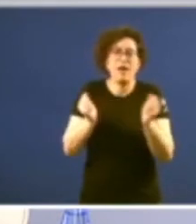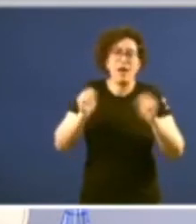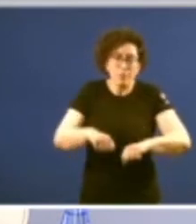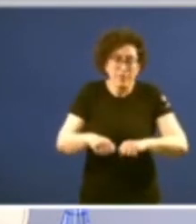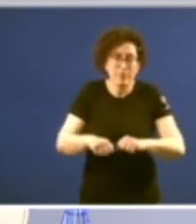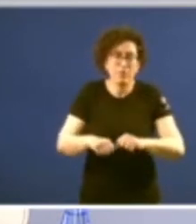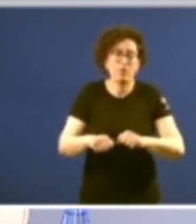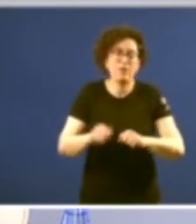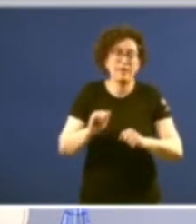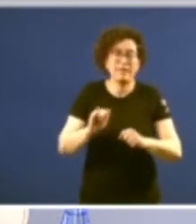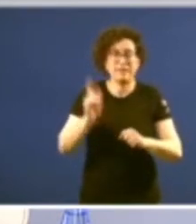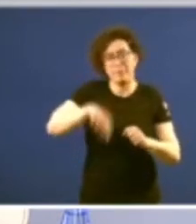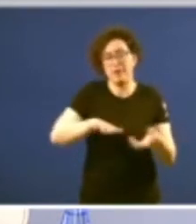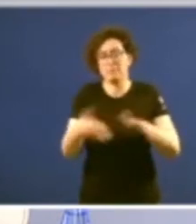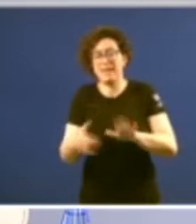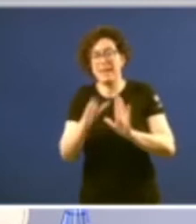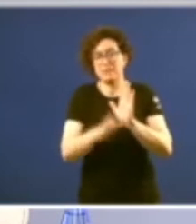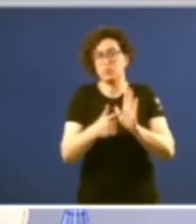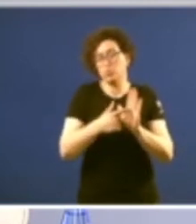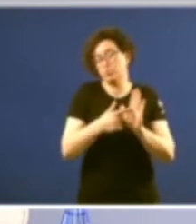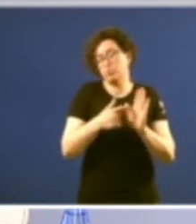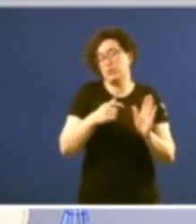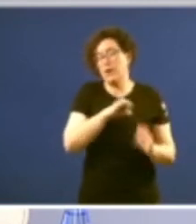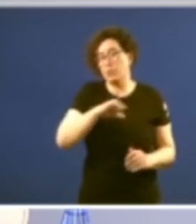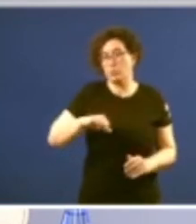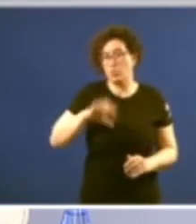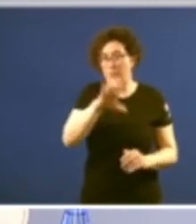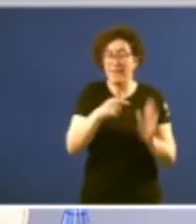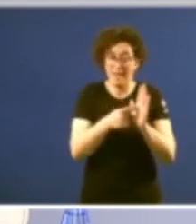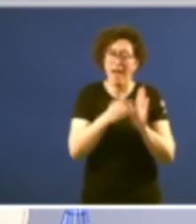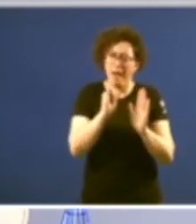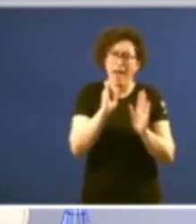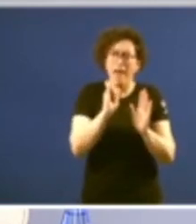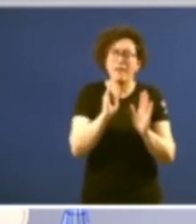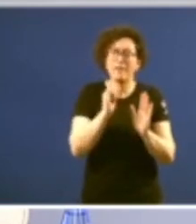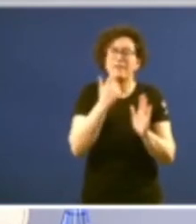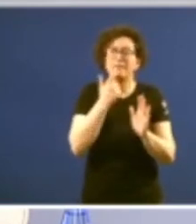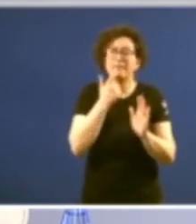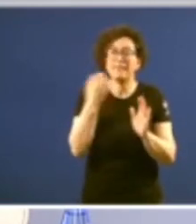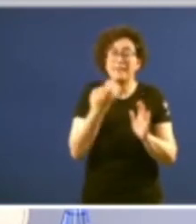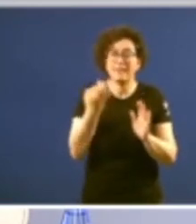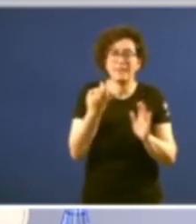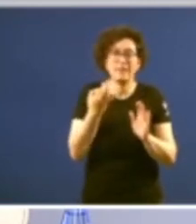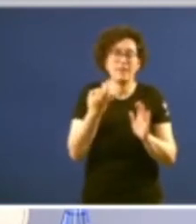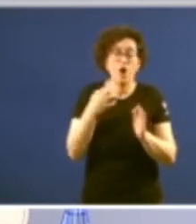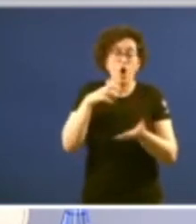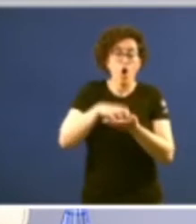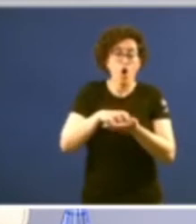e aplicación dos estatutos de autonomía figuraba o de que o órgano